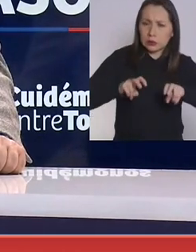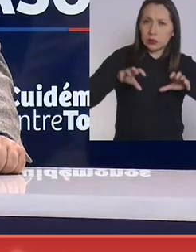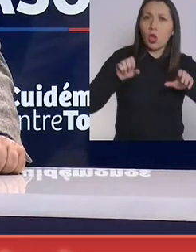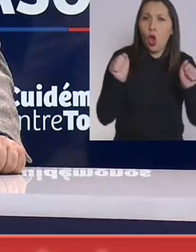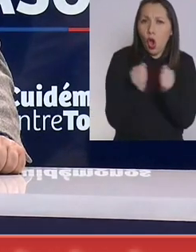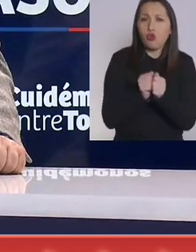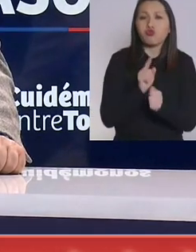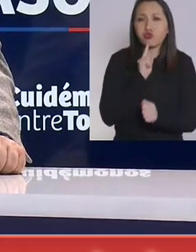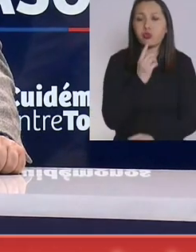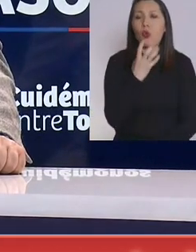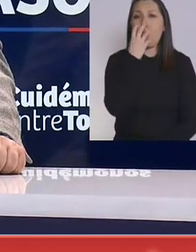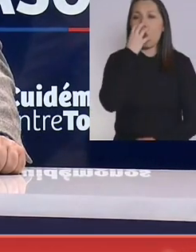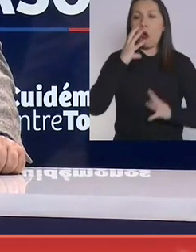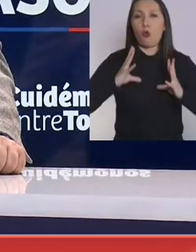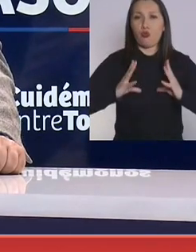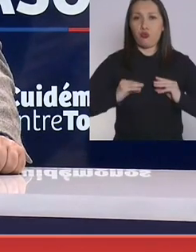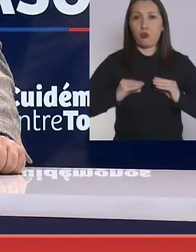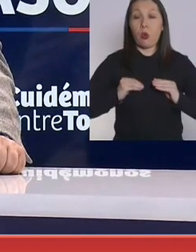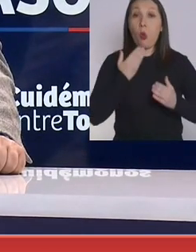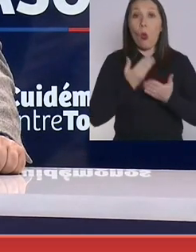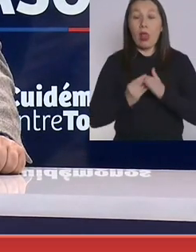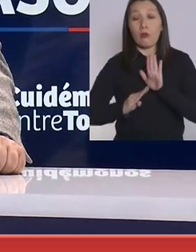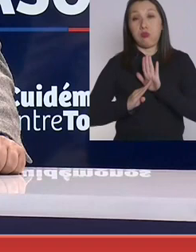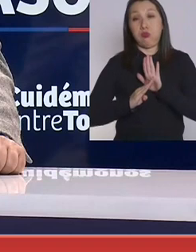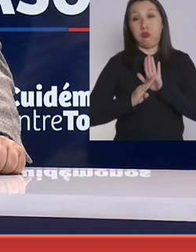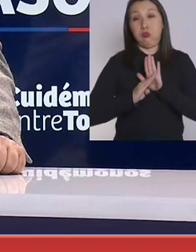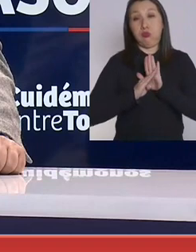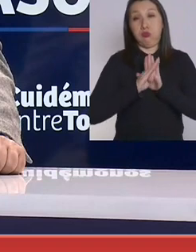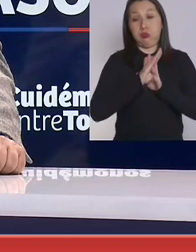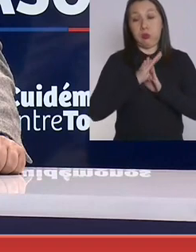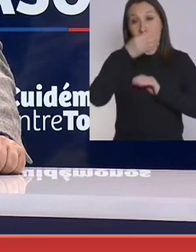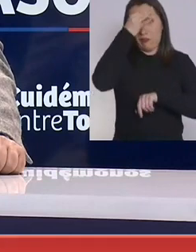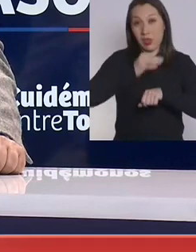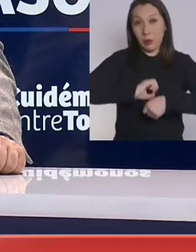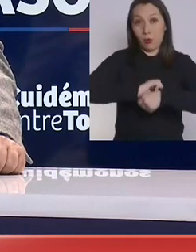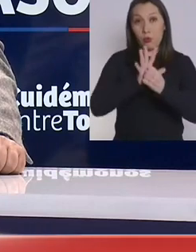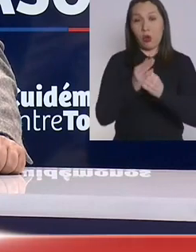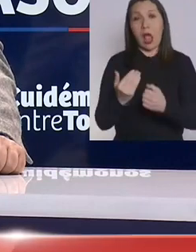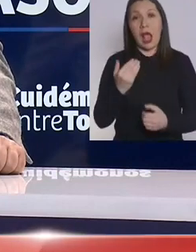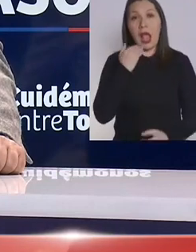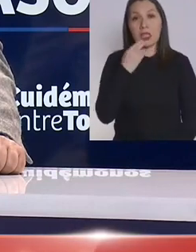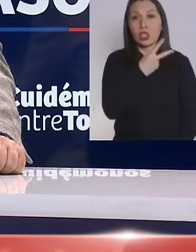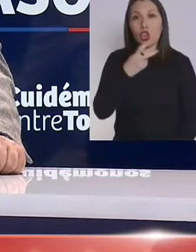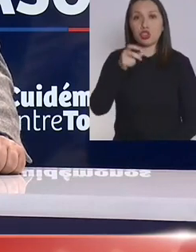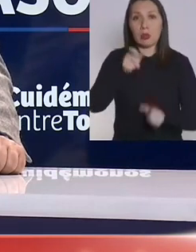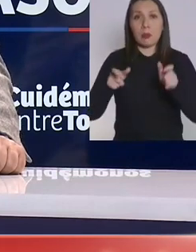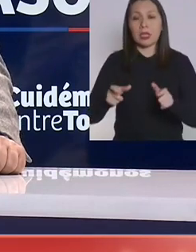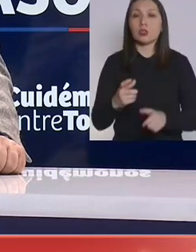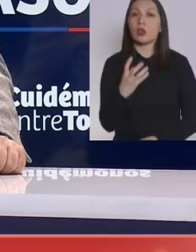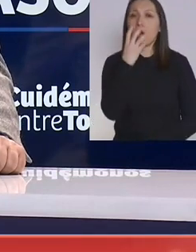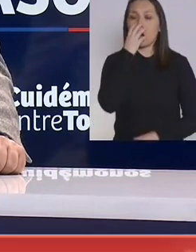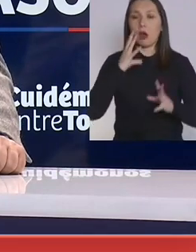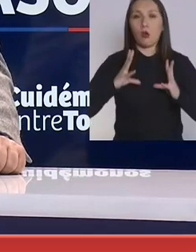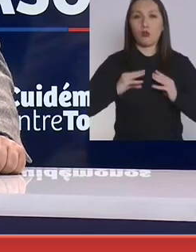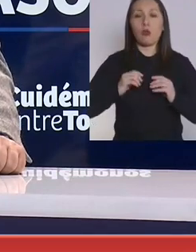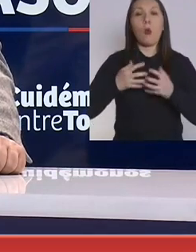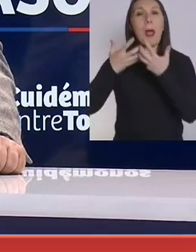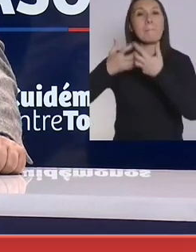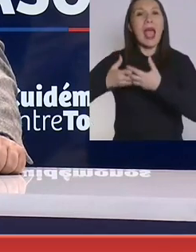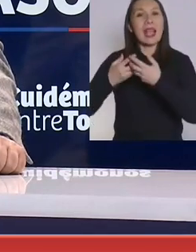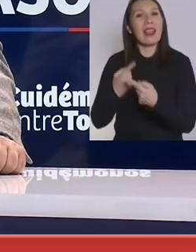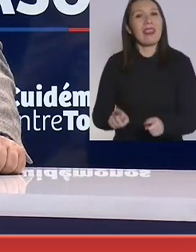ventilador. Y en algún momento del pic de esta pandemia logramos casi tener 200 pacientes ventilados con máquinas de anestesia.